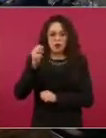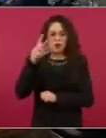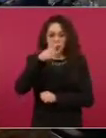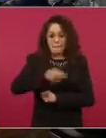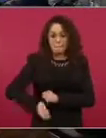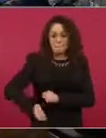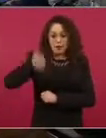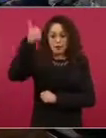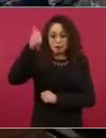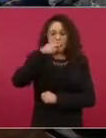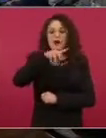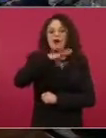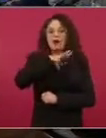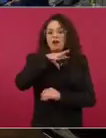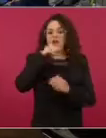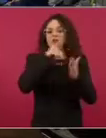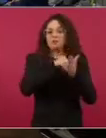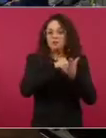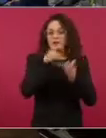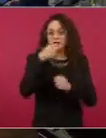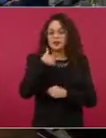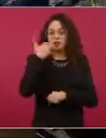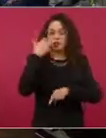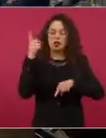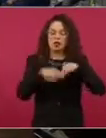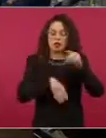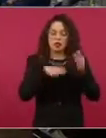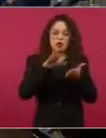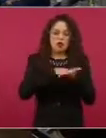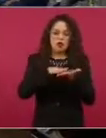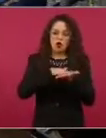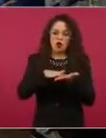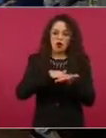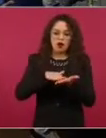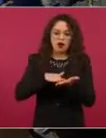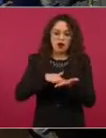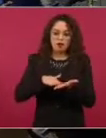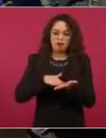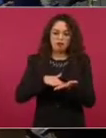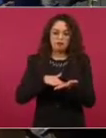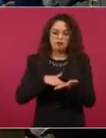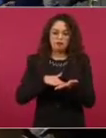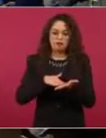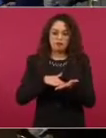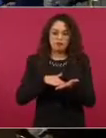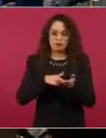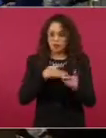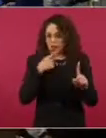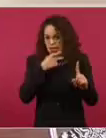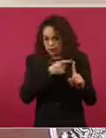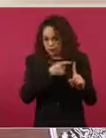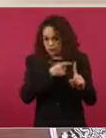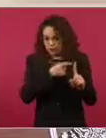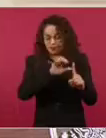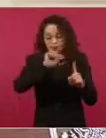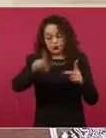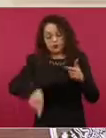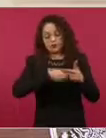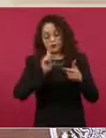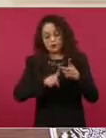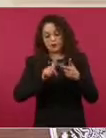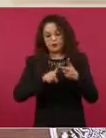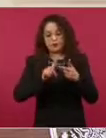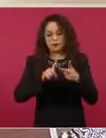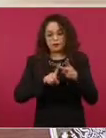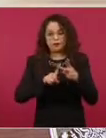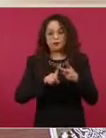Entonces, se elimina ese artículo. Y lo otro, ya también